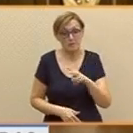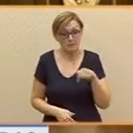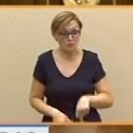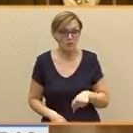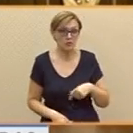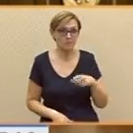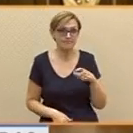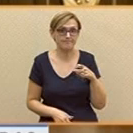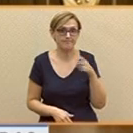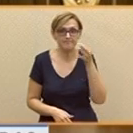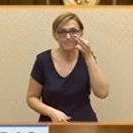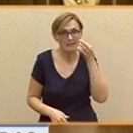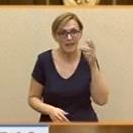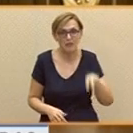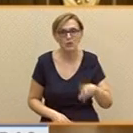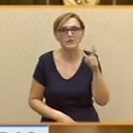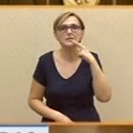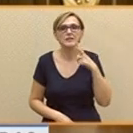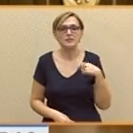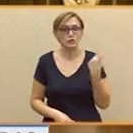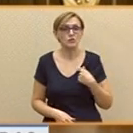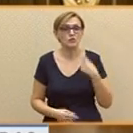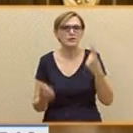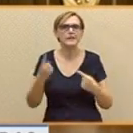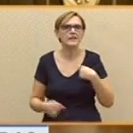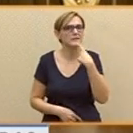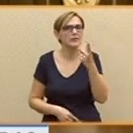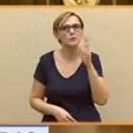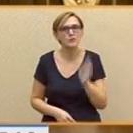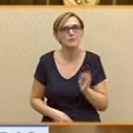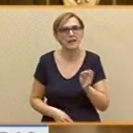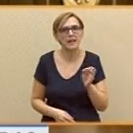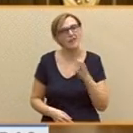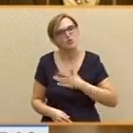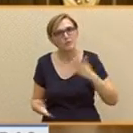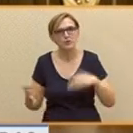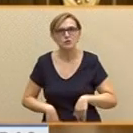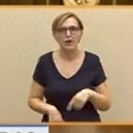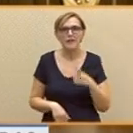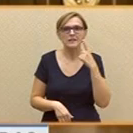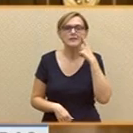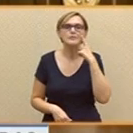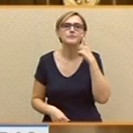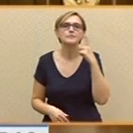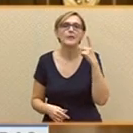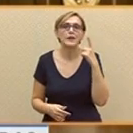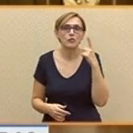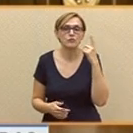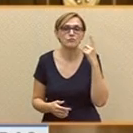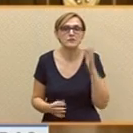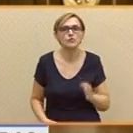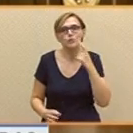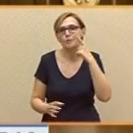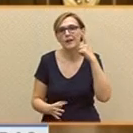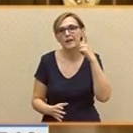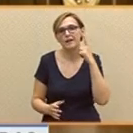que nosotros a veces decimos verdades incómodas y que no somos de poner la otra mejilla cuando se nos golpea. Pero le aseguro que para enfrentar al PP y a